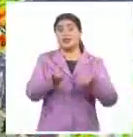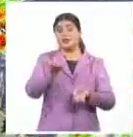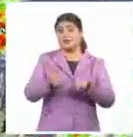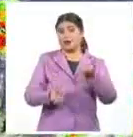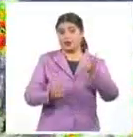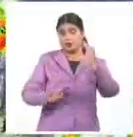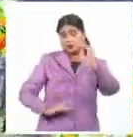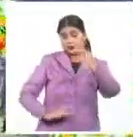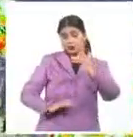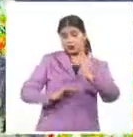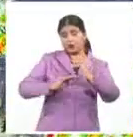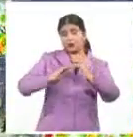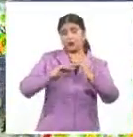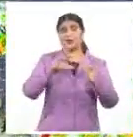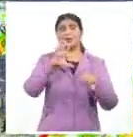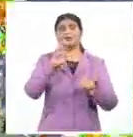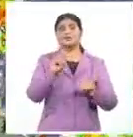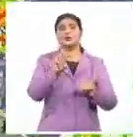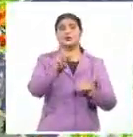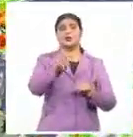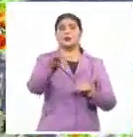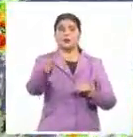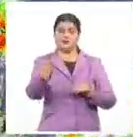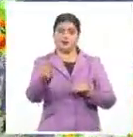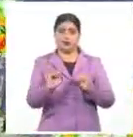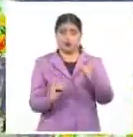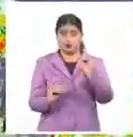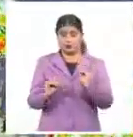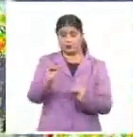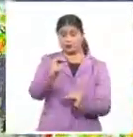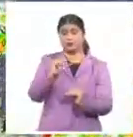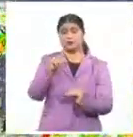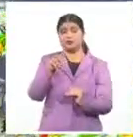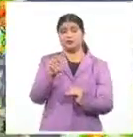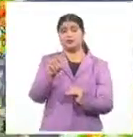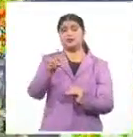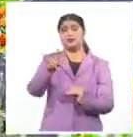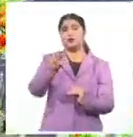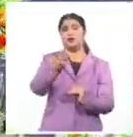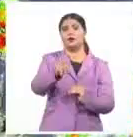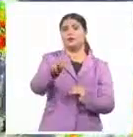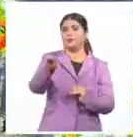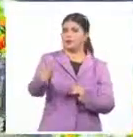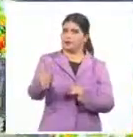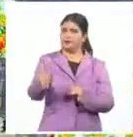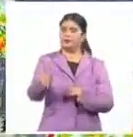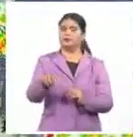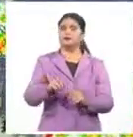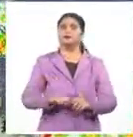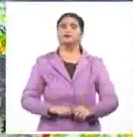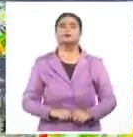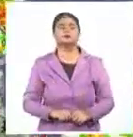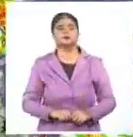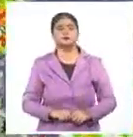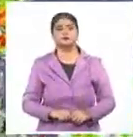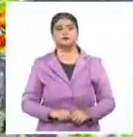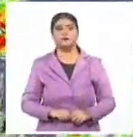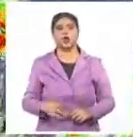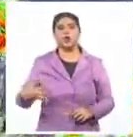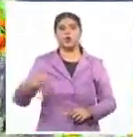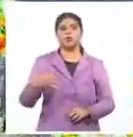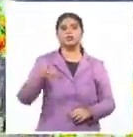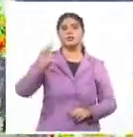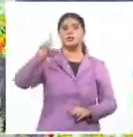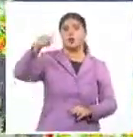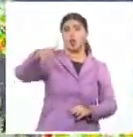50 milímetros, hay uno que llegó hasta 109 milímetros acumulado en las últimas 24 horas, el salto en lajas reportó está